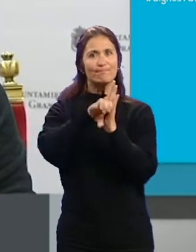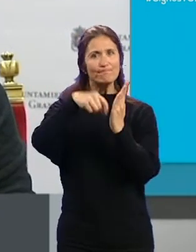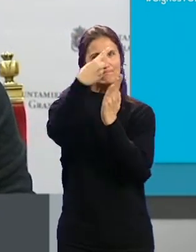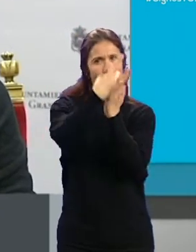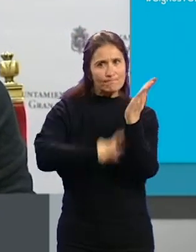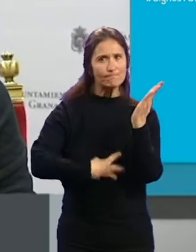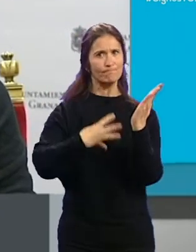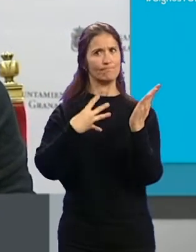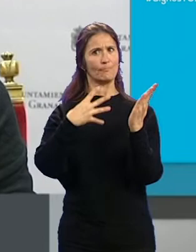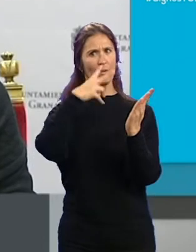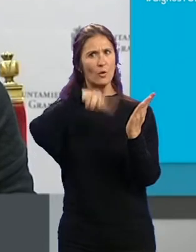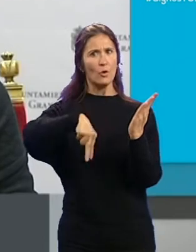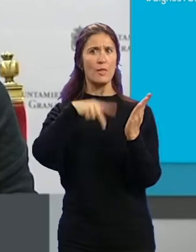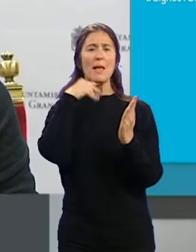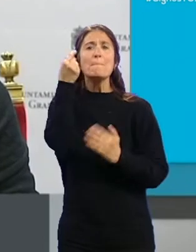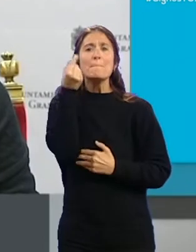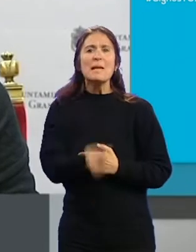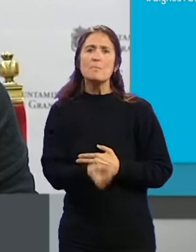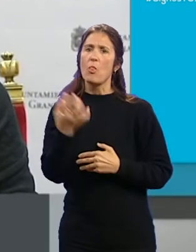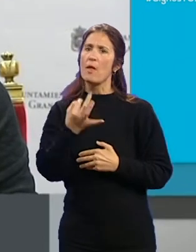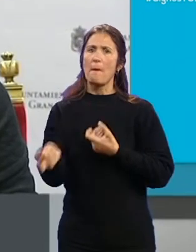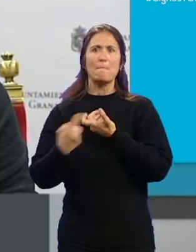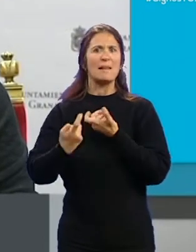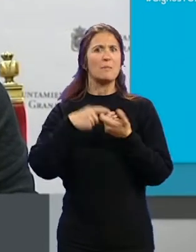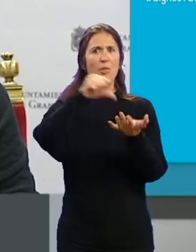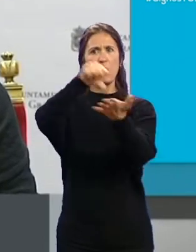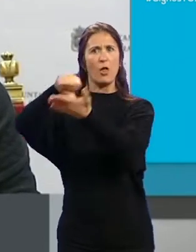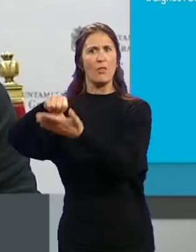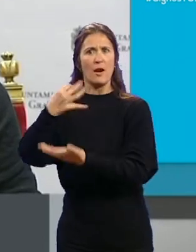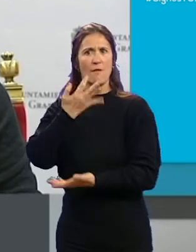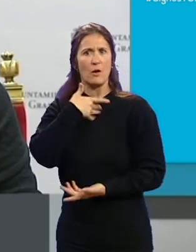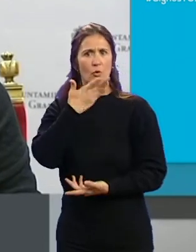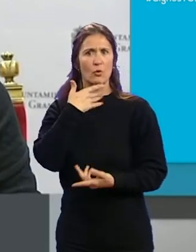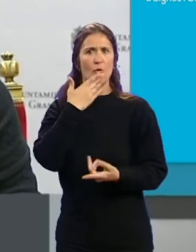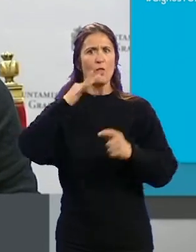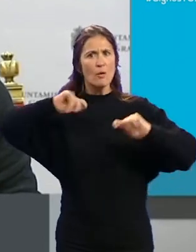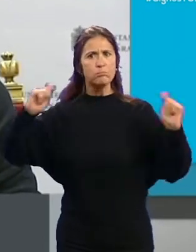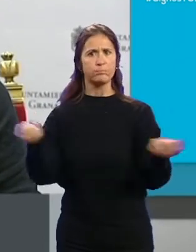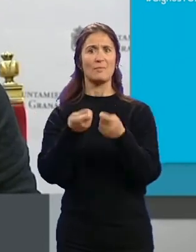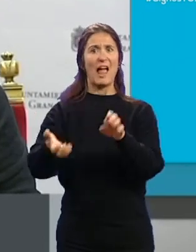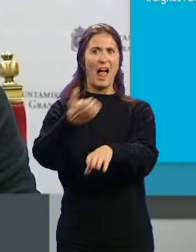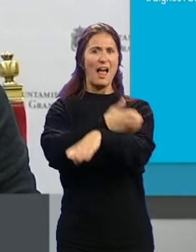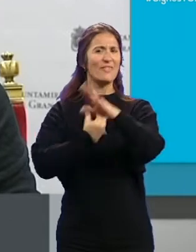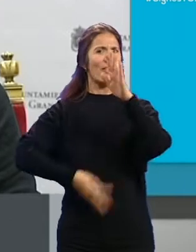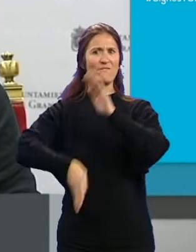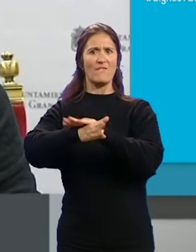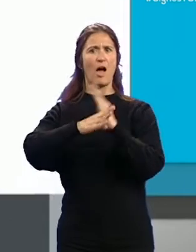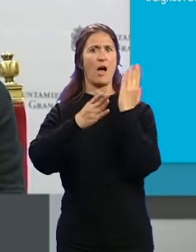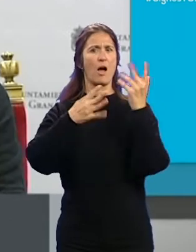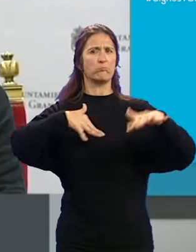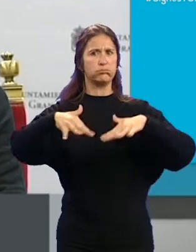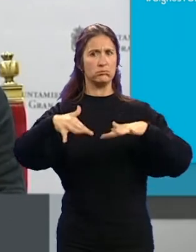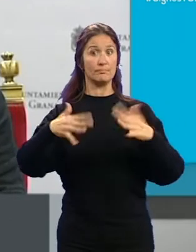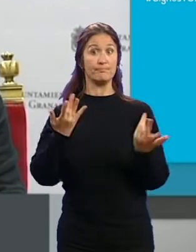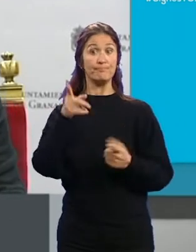inventariado... ...debe contar como mínimo con la participación ciudadana y la debida publicidad... ...antes de acometer ninguna actuación.